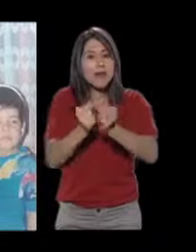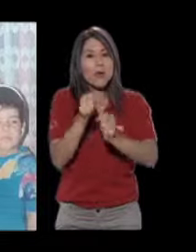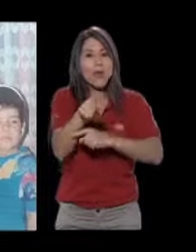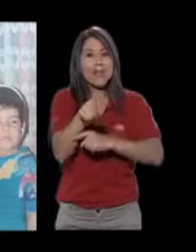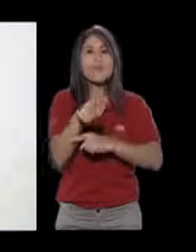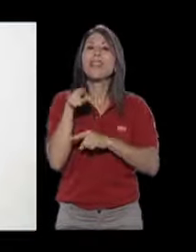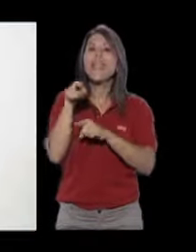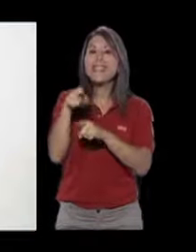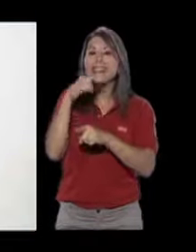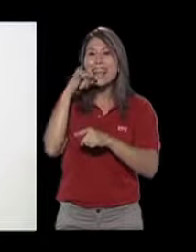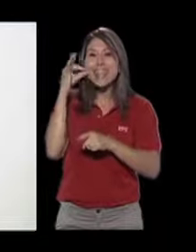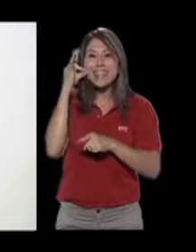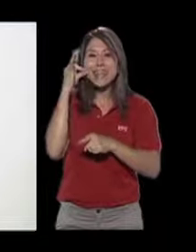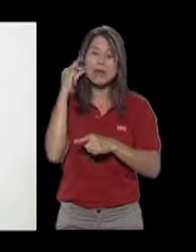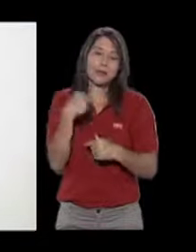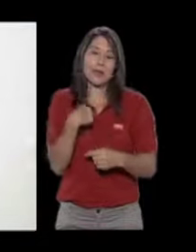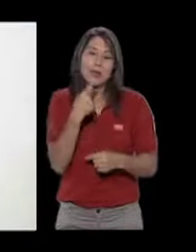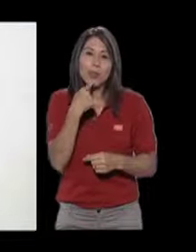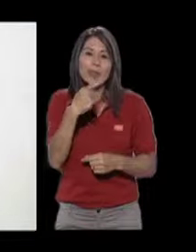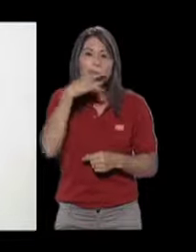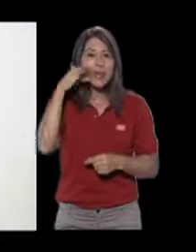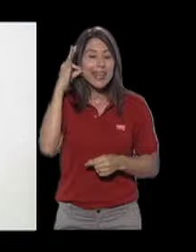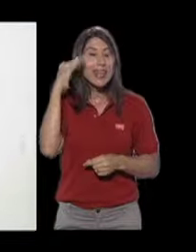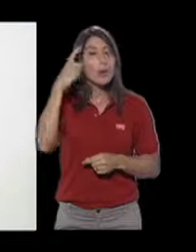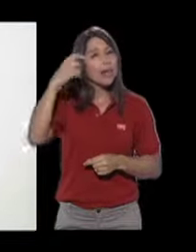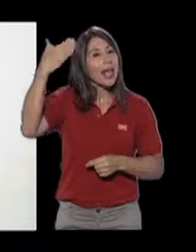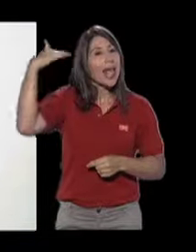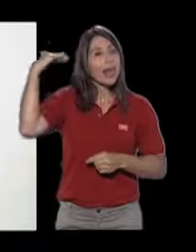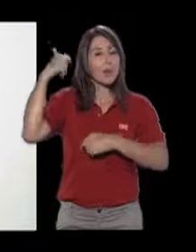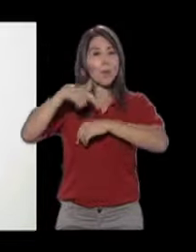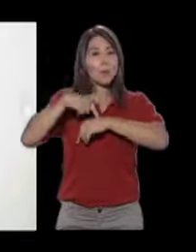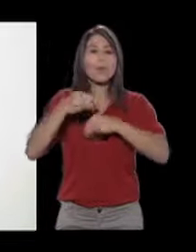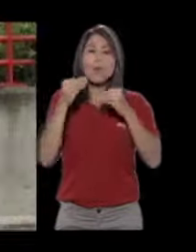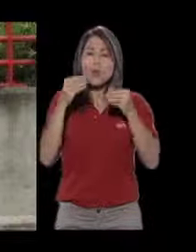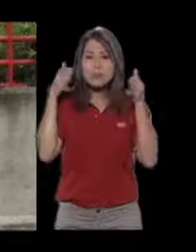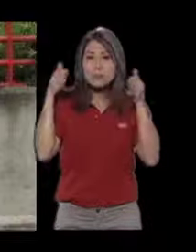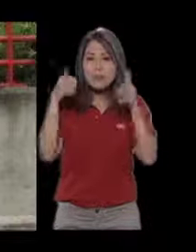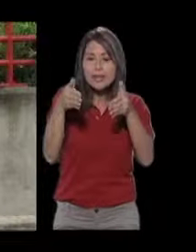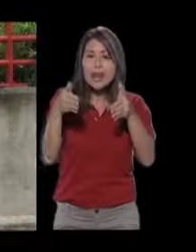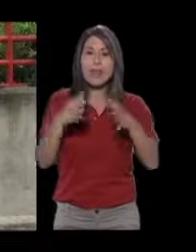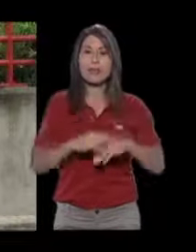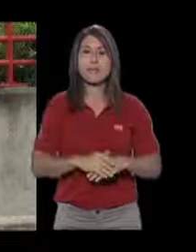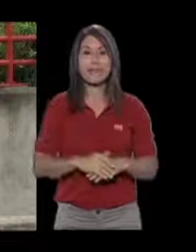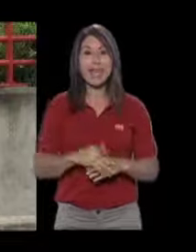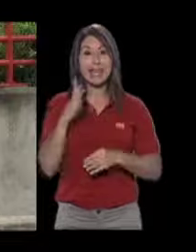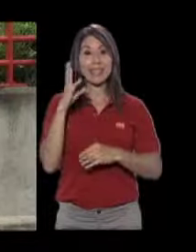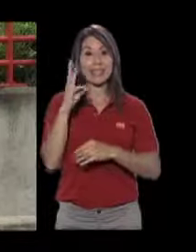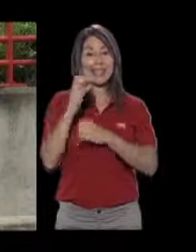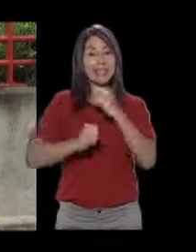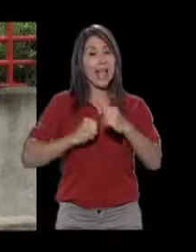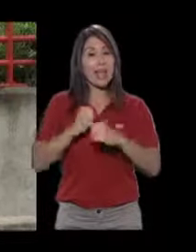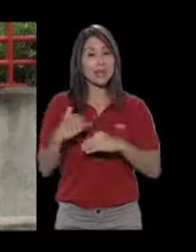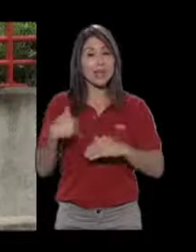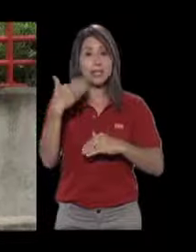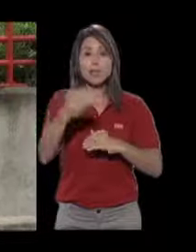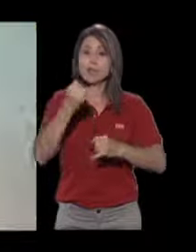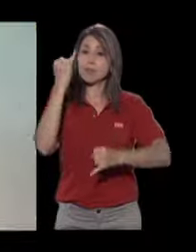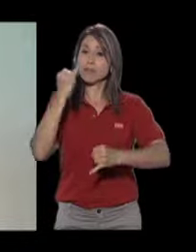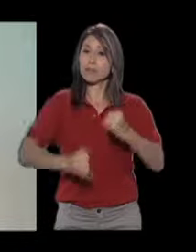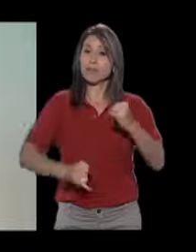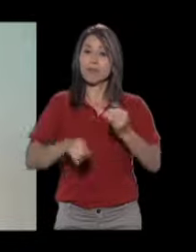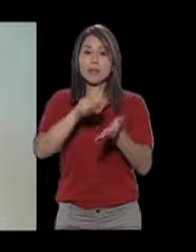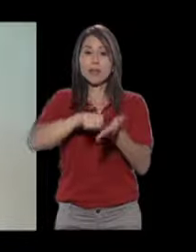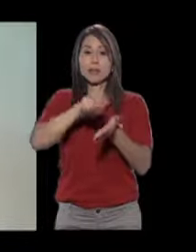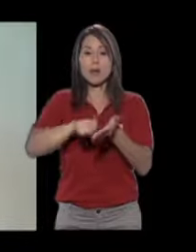digo yo niña porque en ese entonces muy aplicada. Seis años después, ella sale de primaria